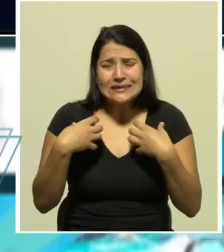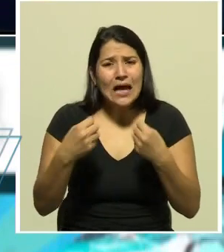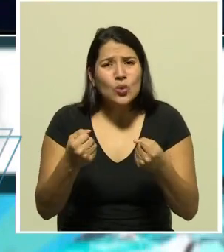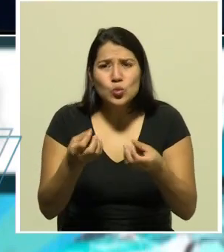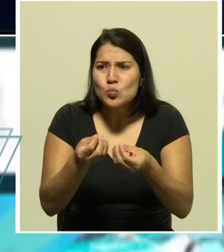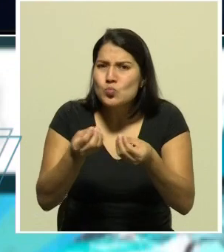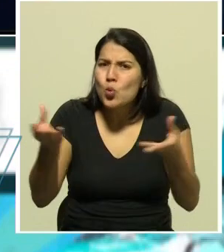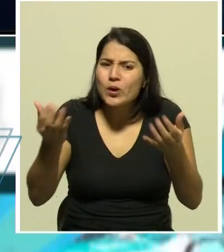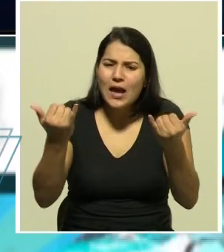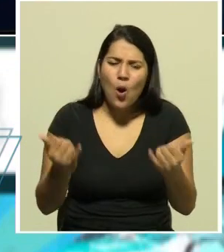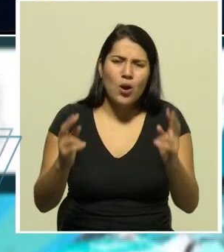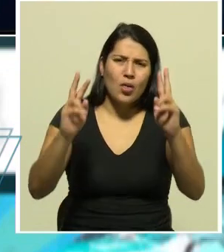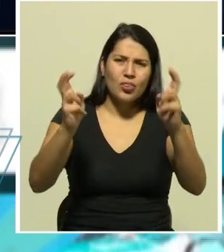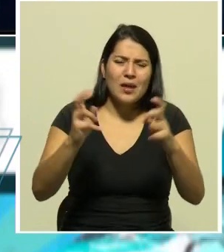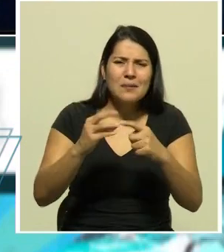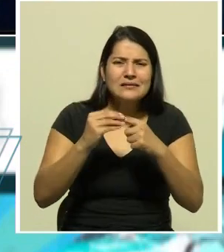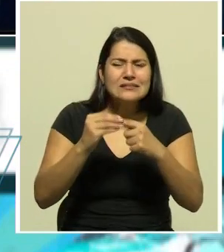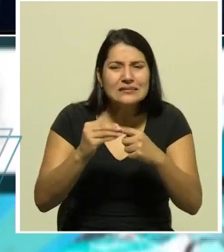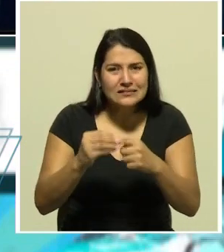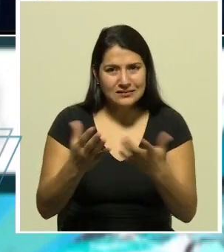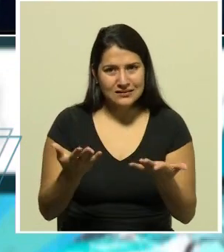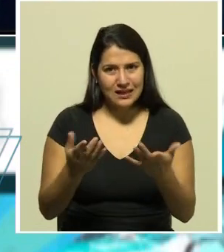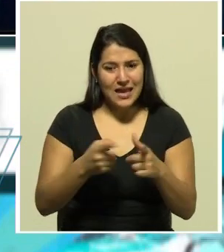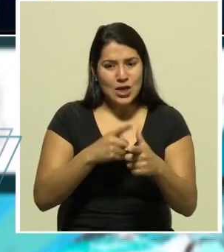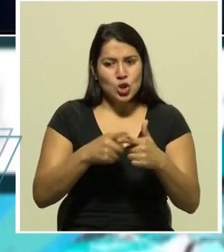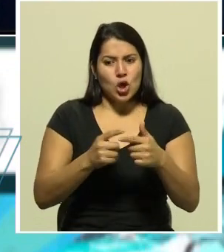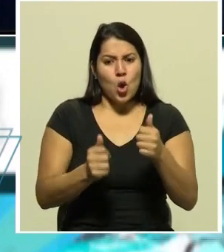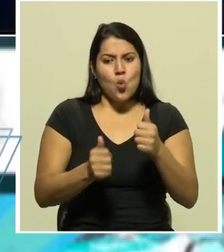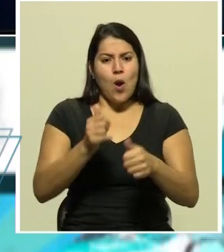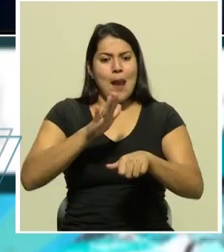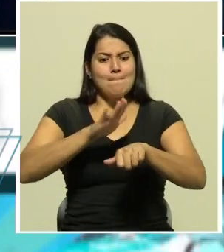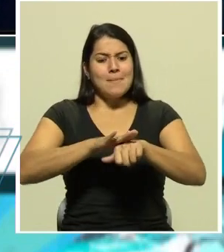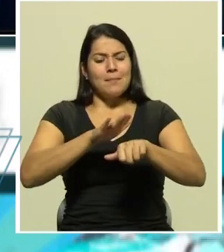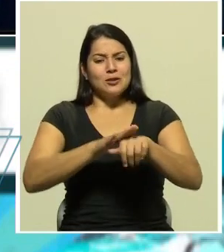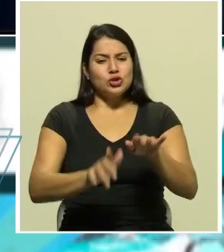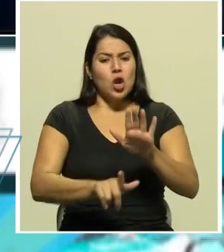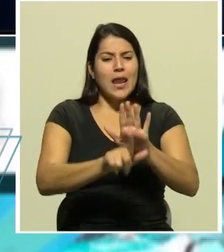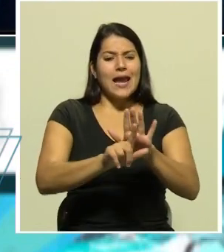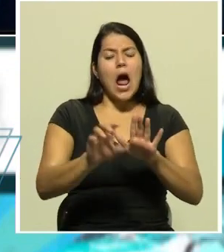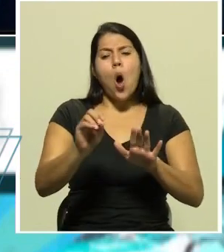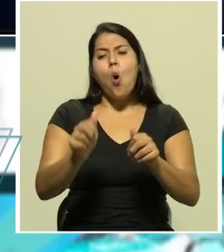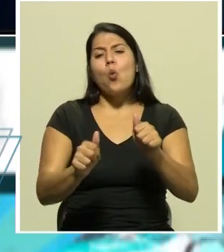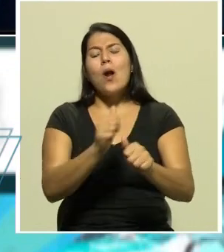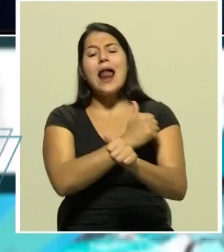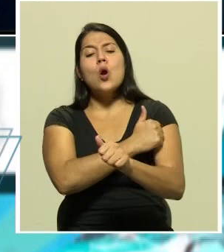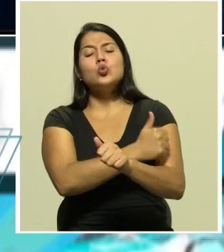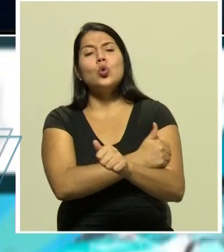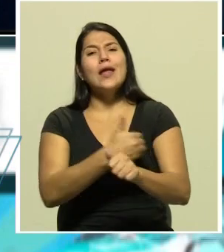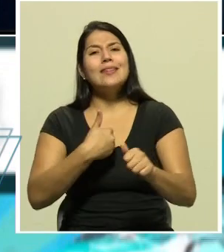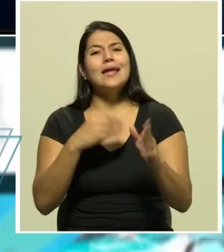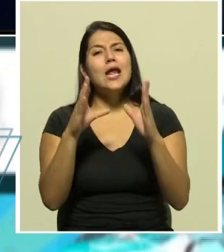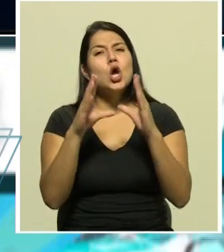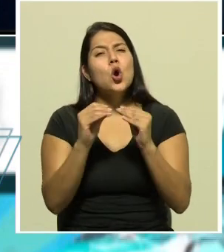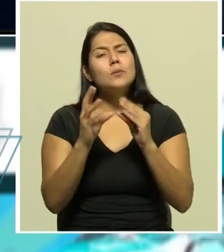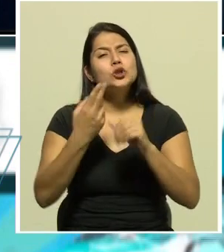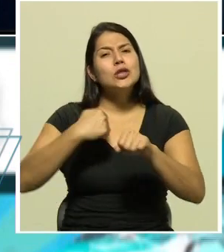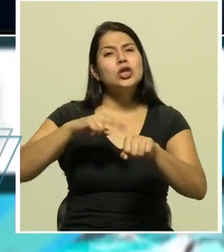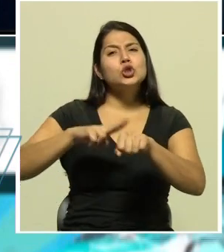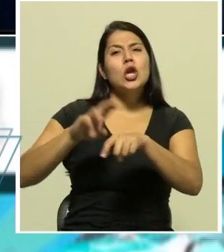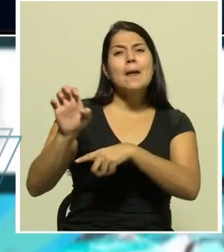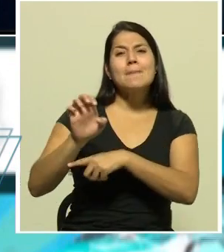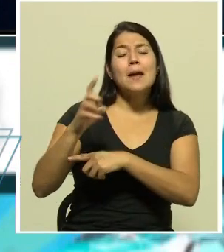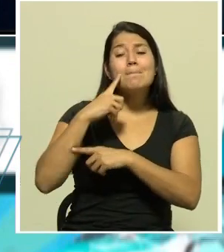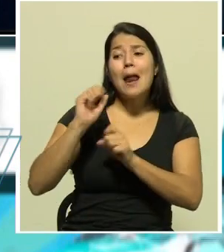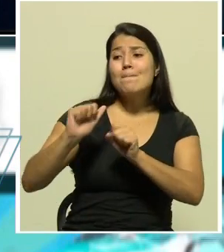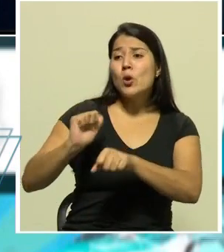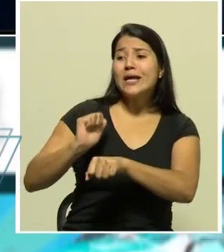potestad legal y autoridad tiene la Comisión Nacional de Emergencias para instalar albergues en el